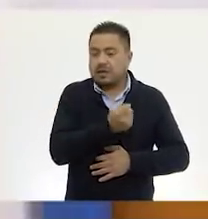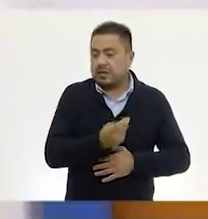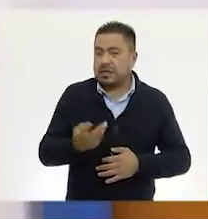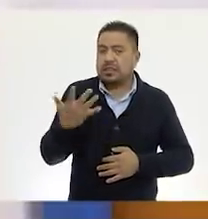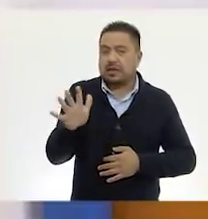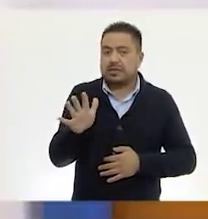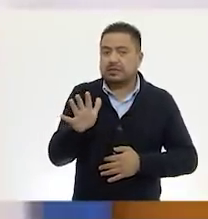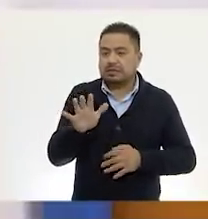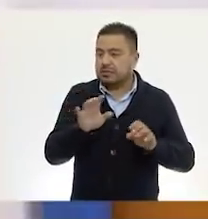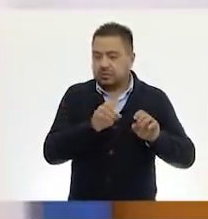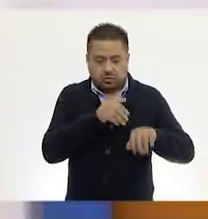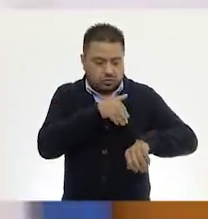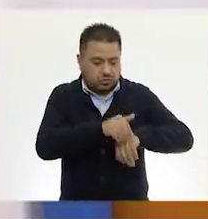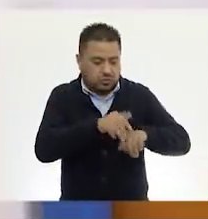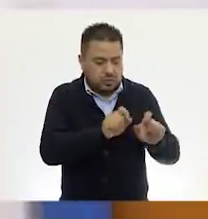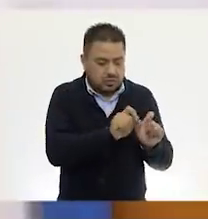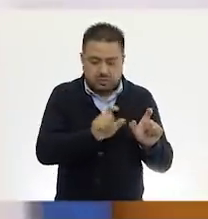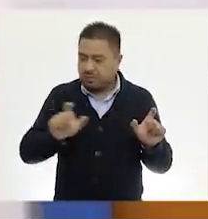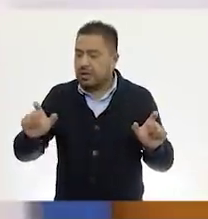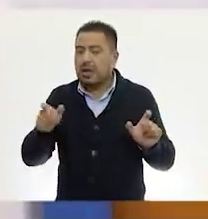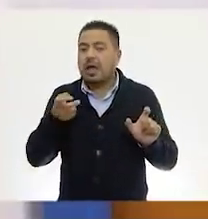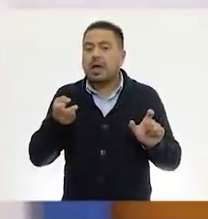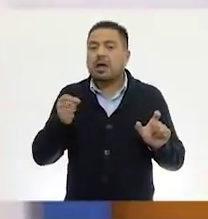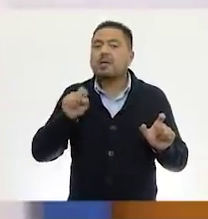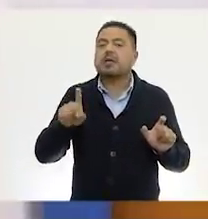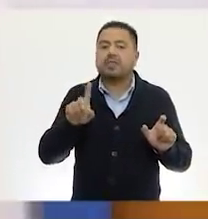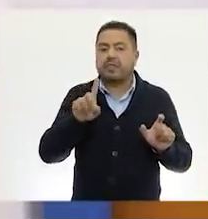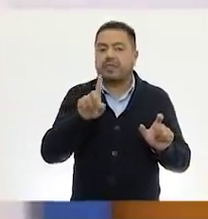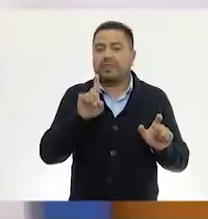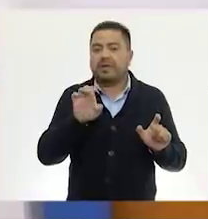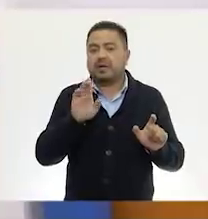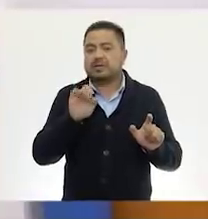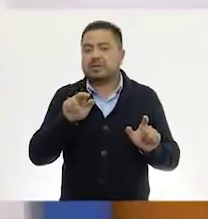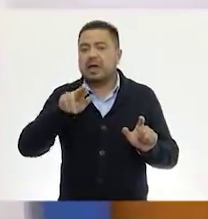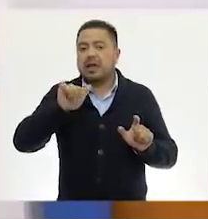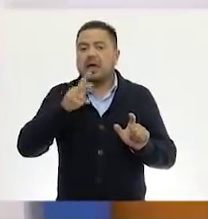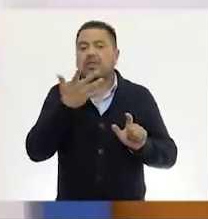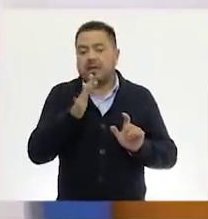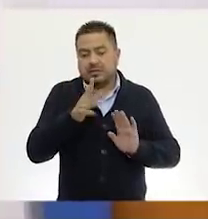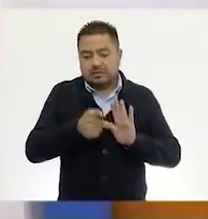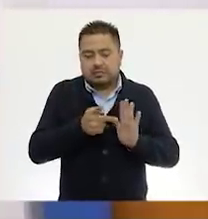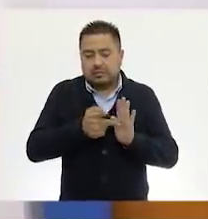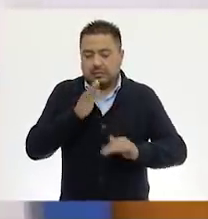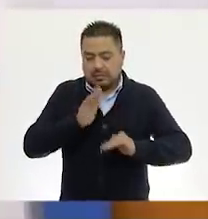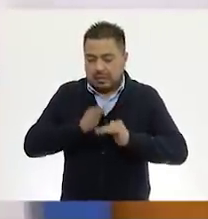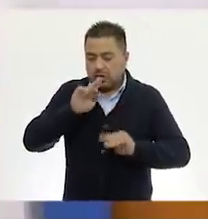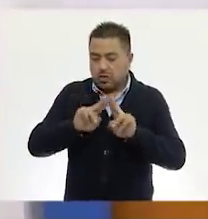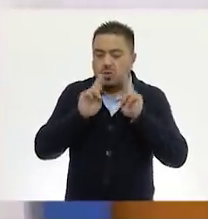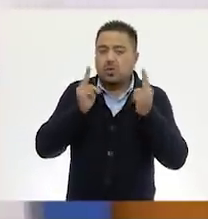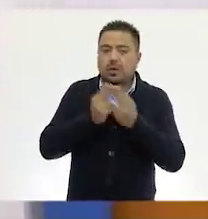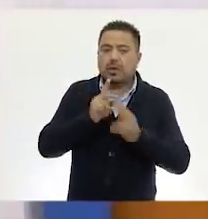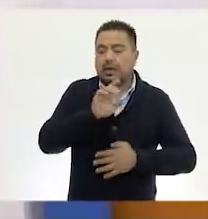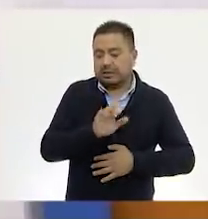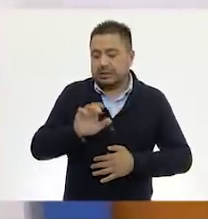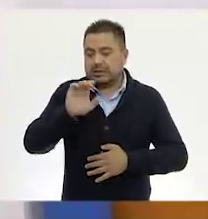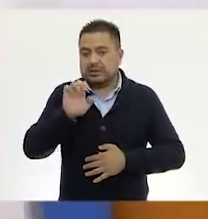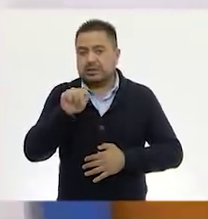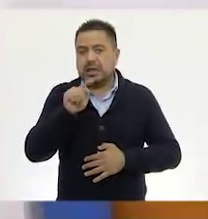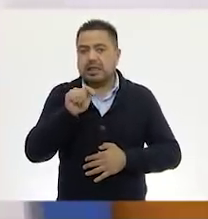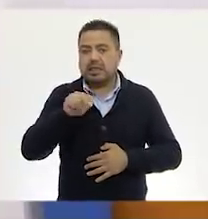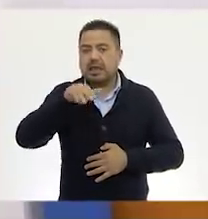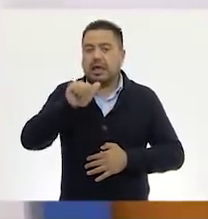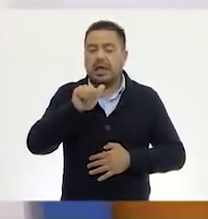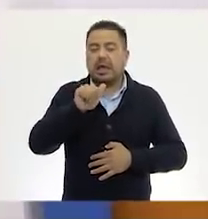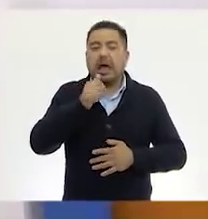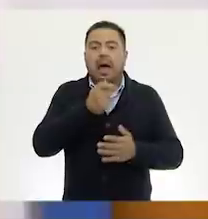dígitos. Son valores de 10. Igual las decenas valen 10 veces más que las unidades. Las centenas valen 10